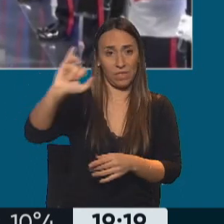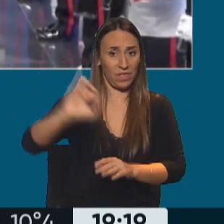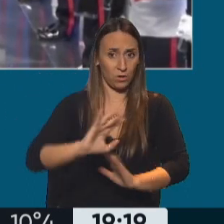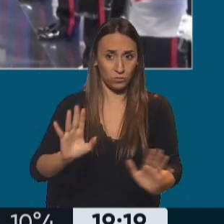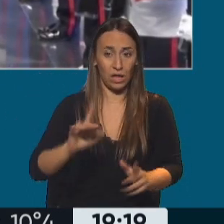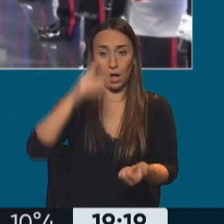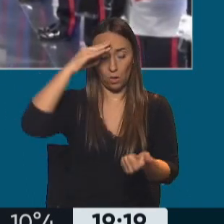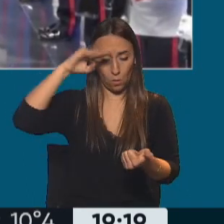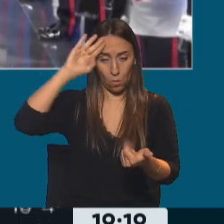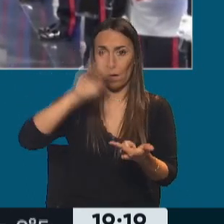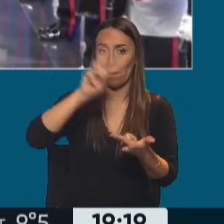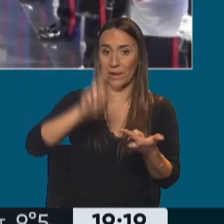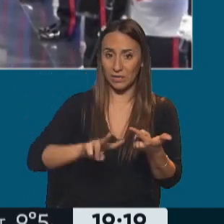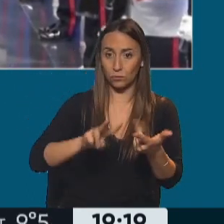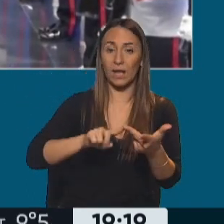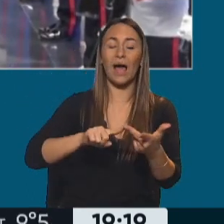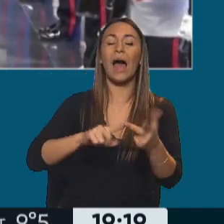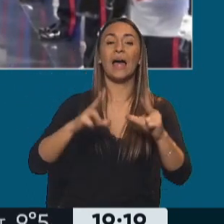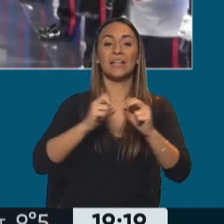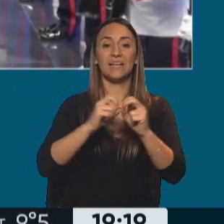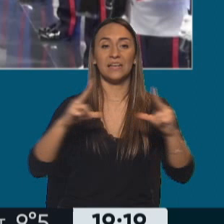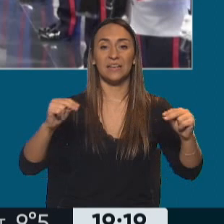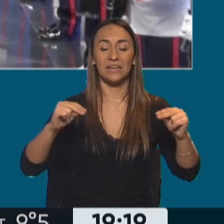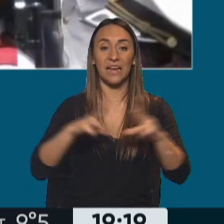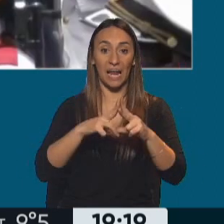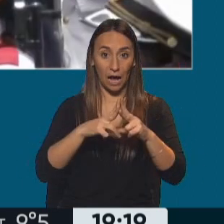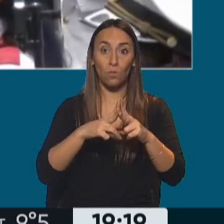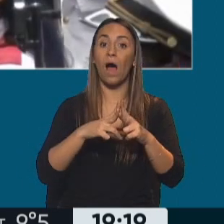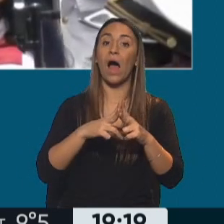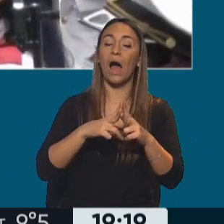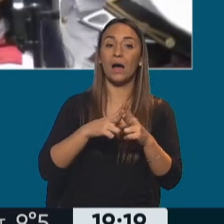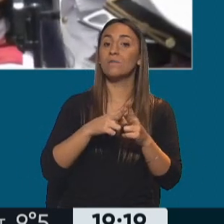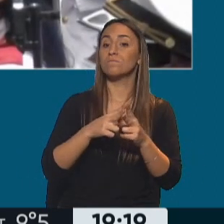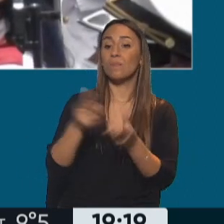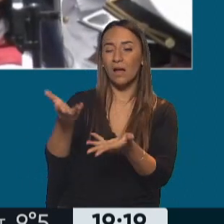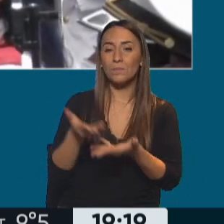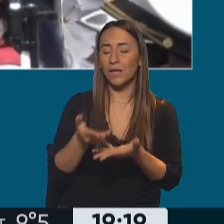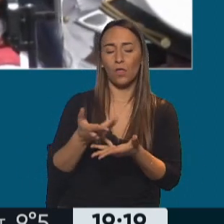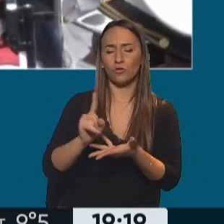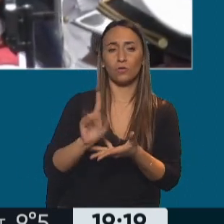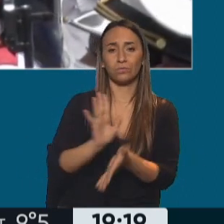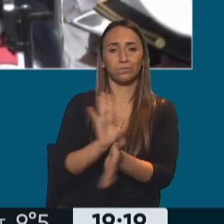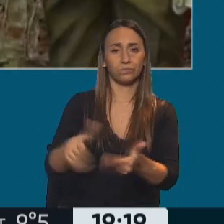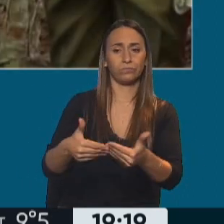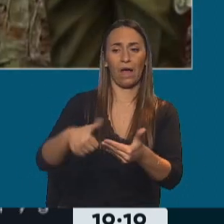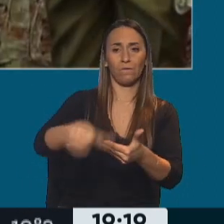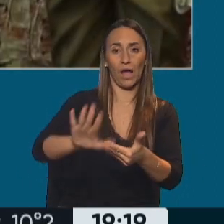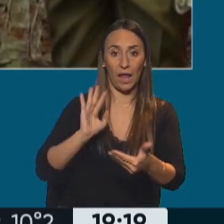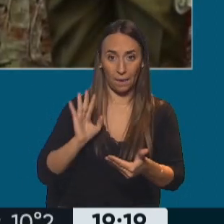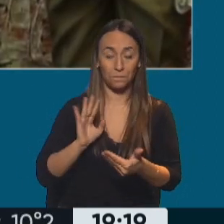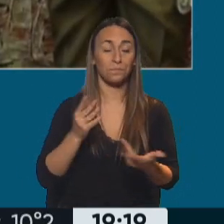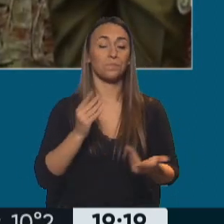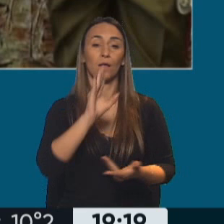Cuba, ni Venezuela, ni Nicaragua. Si le parece Horacio, escuchamos al propio canciller cubano, Bruno Rodríguez, que hacía